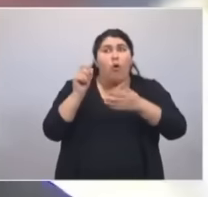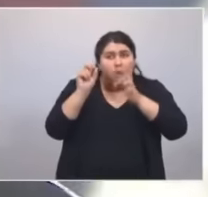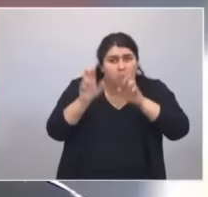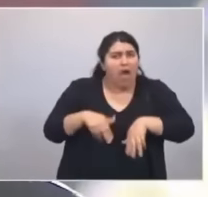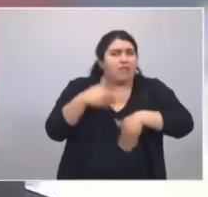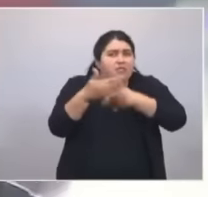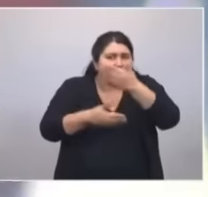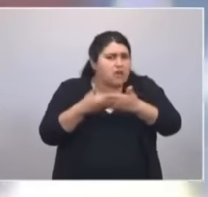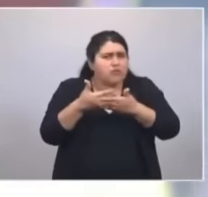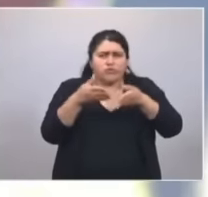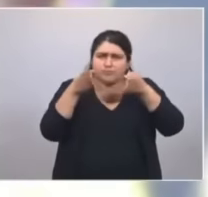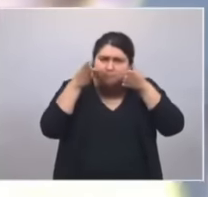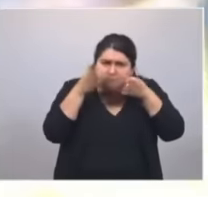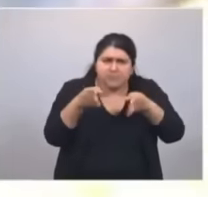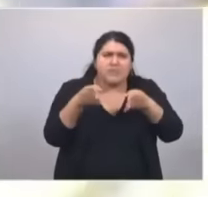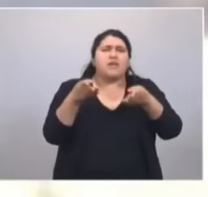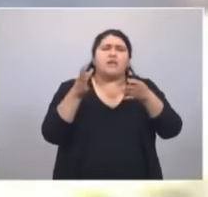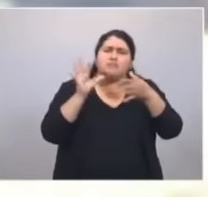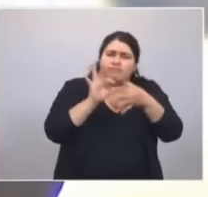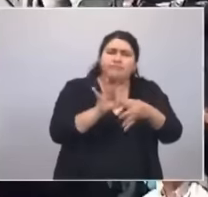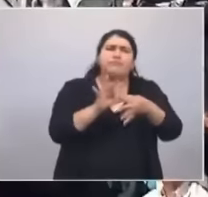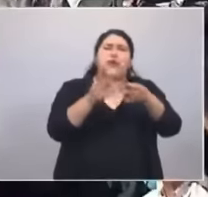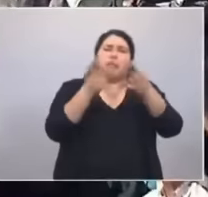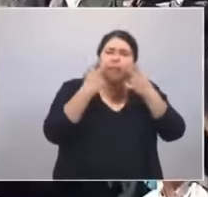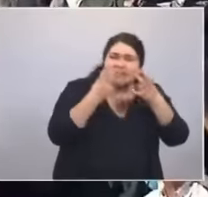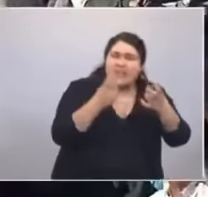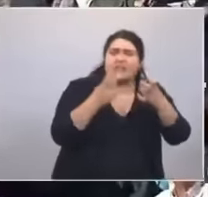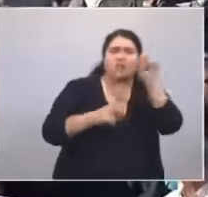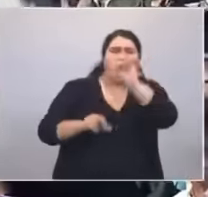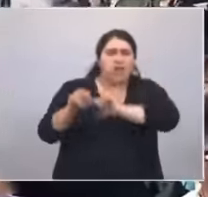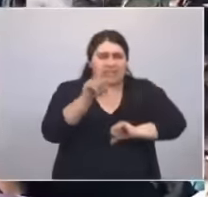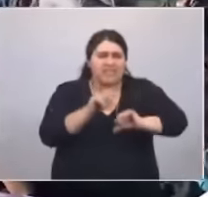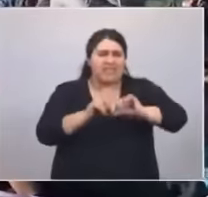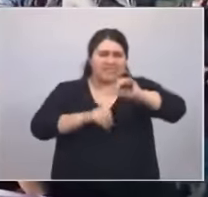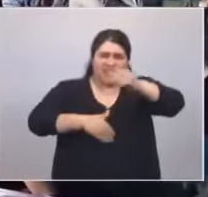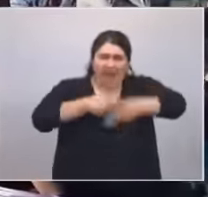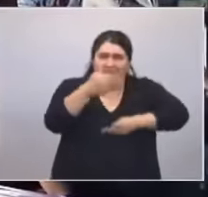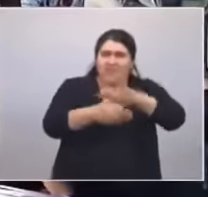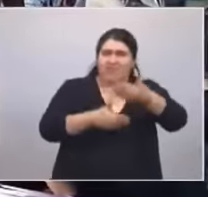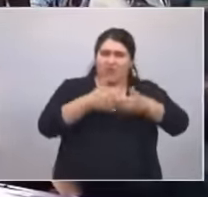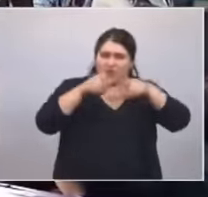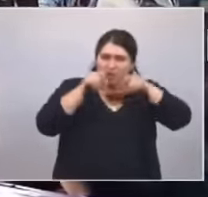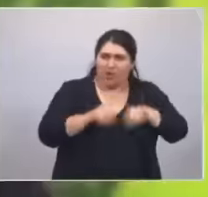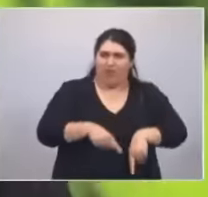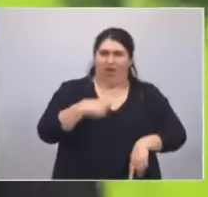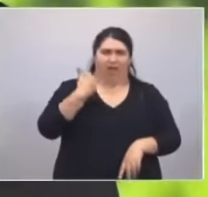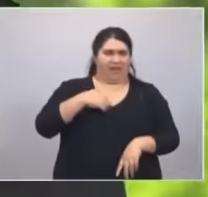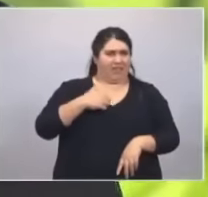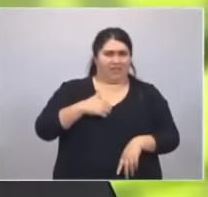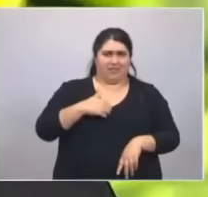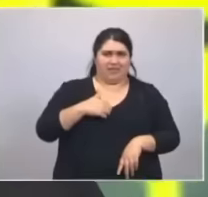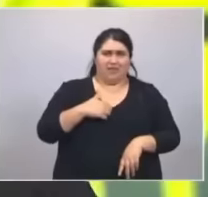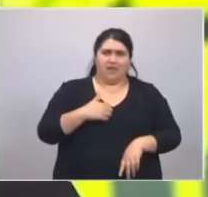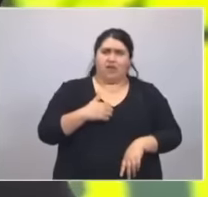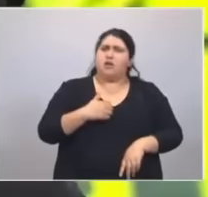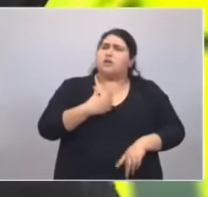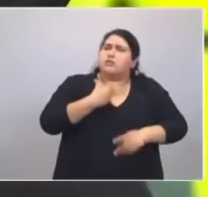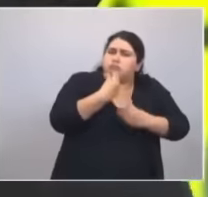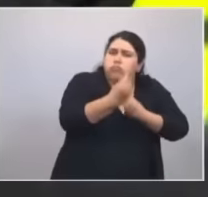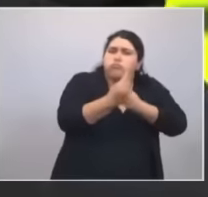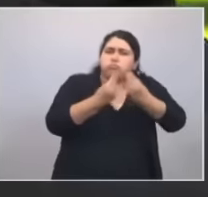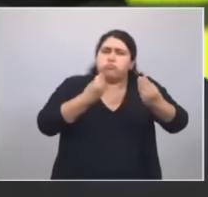lleven investigación, ciencia y desarrollo argentino, que lleven trabajo